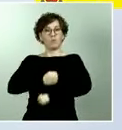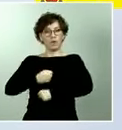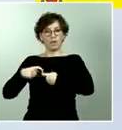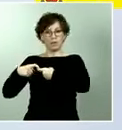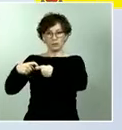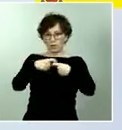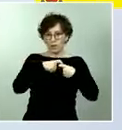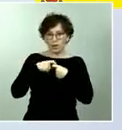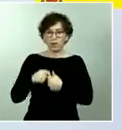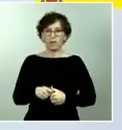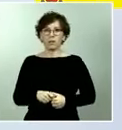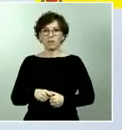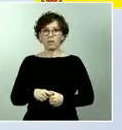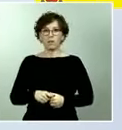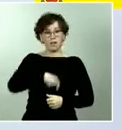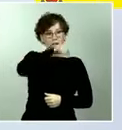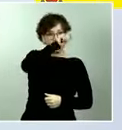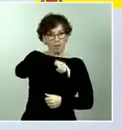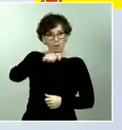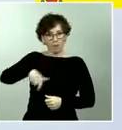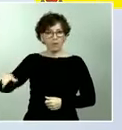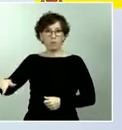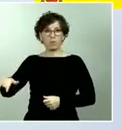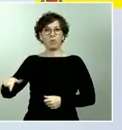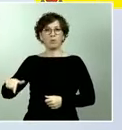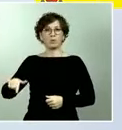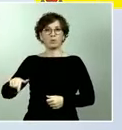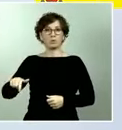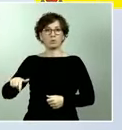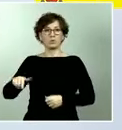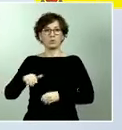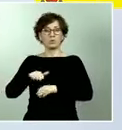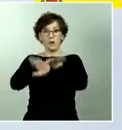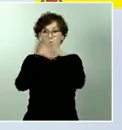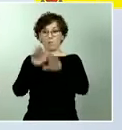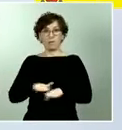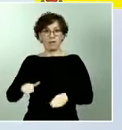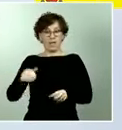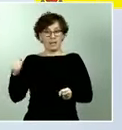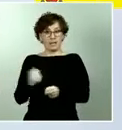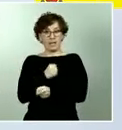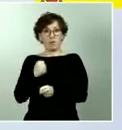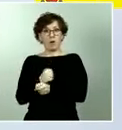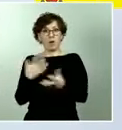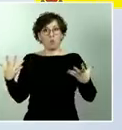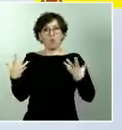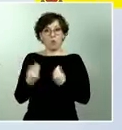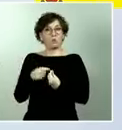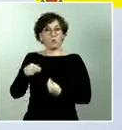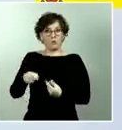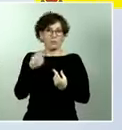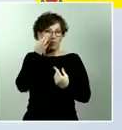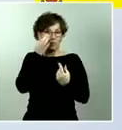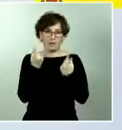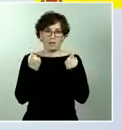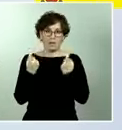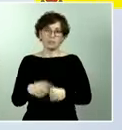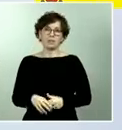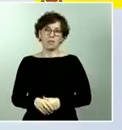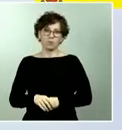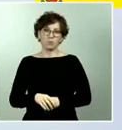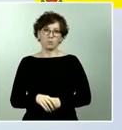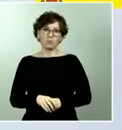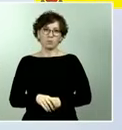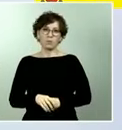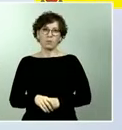Y, en definitiva, arrimar el hombro es el patriotismo que necesitamos. El Gobierno no necesita sumisión